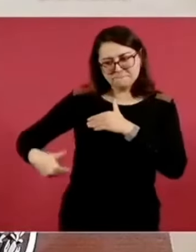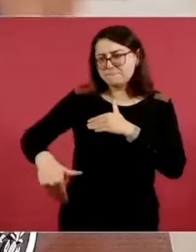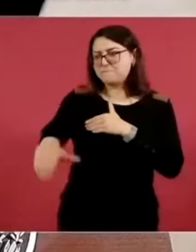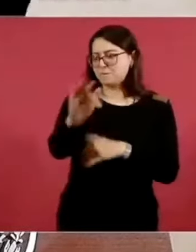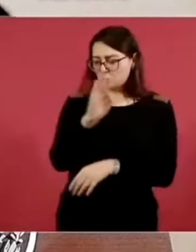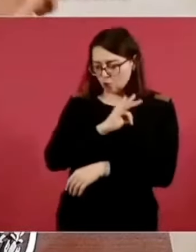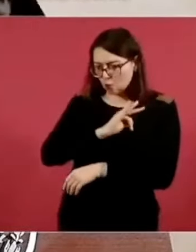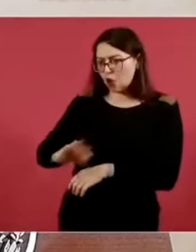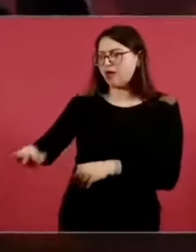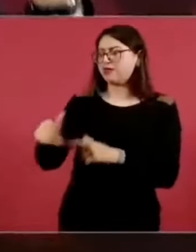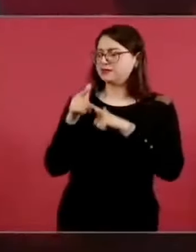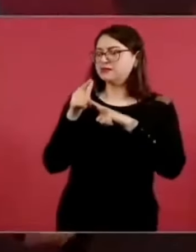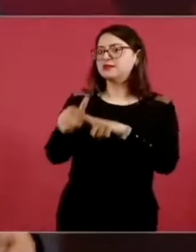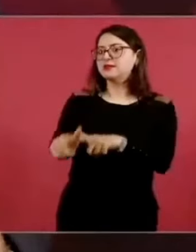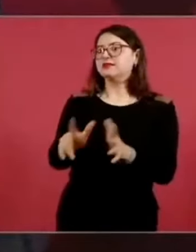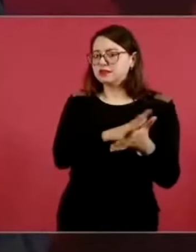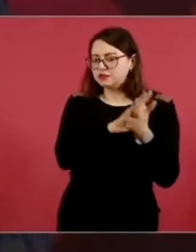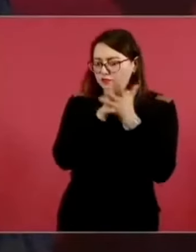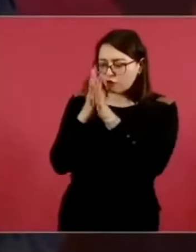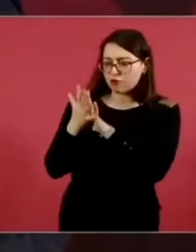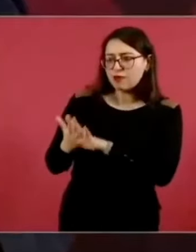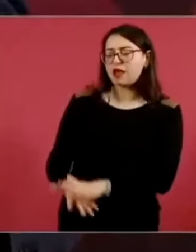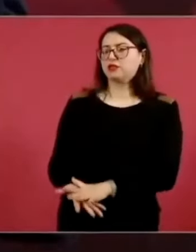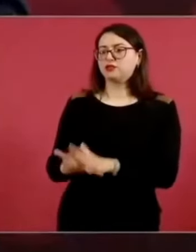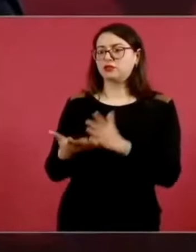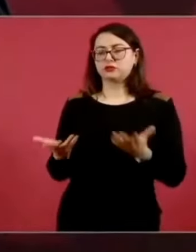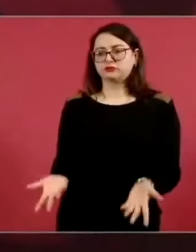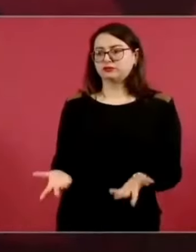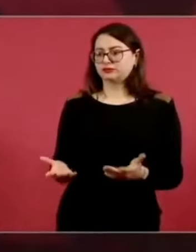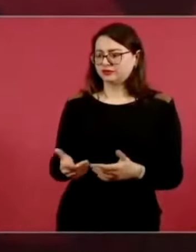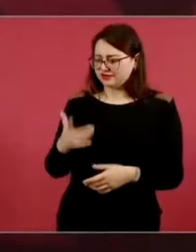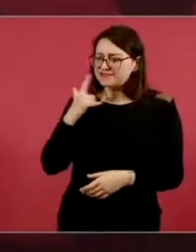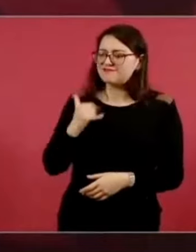Y este movimiento no lo detiene nadie.